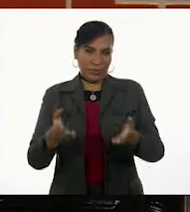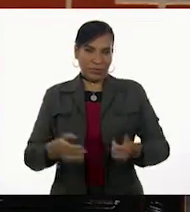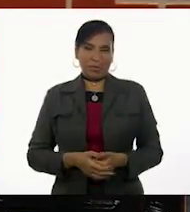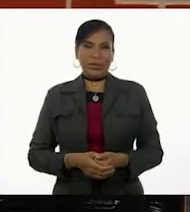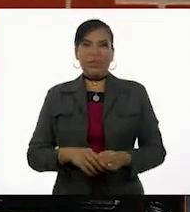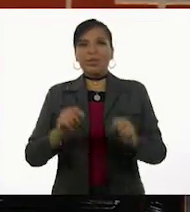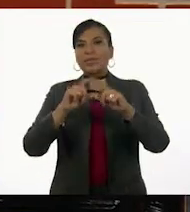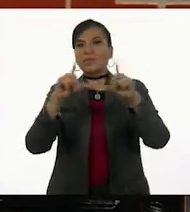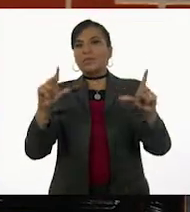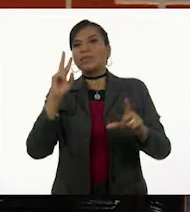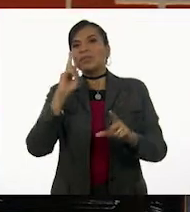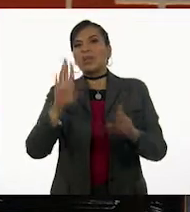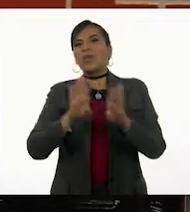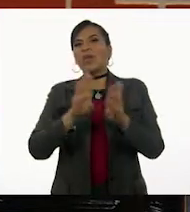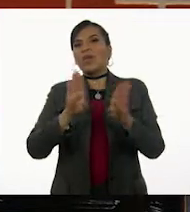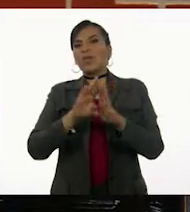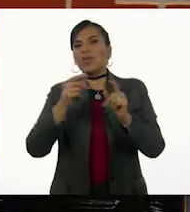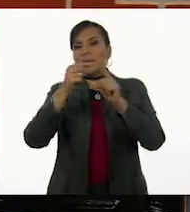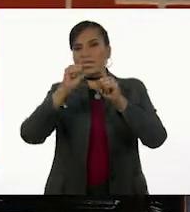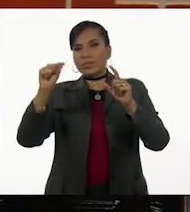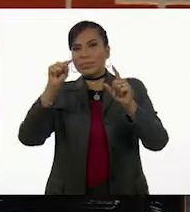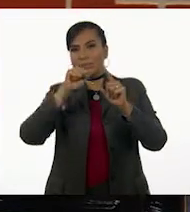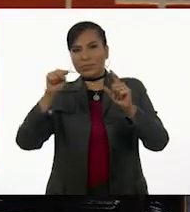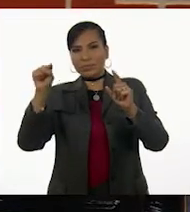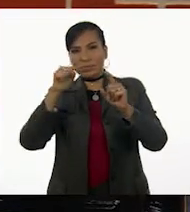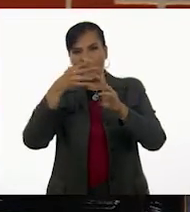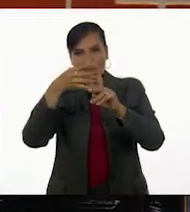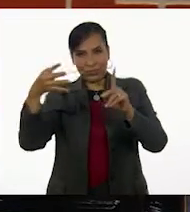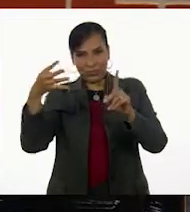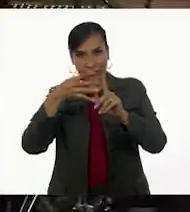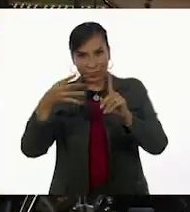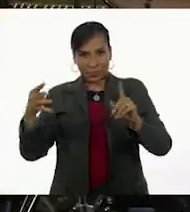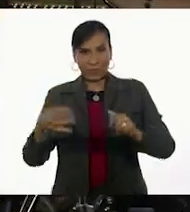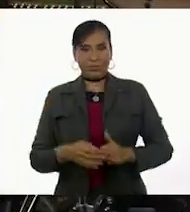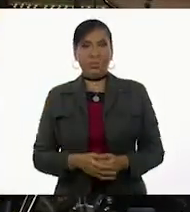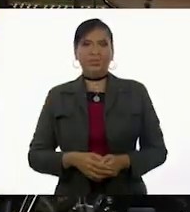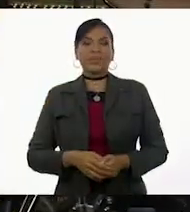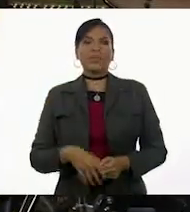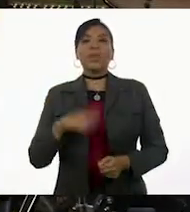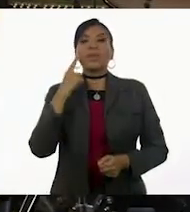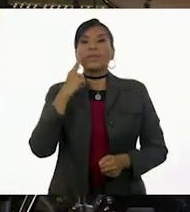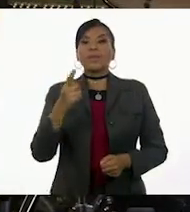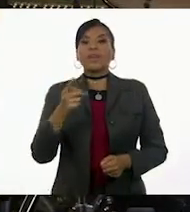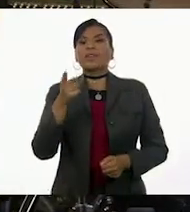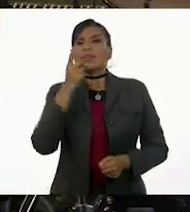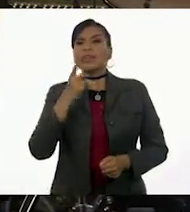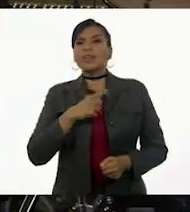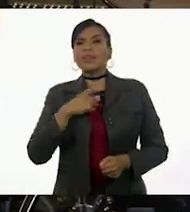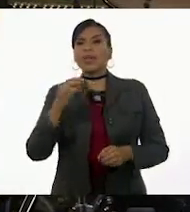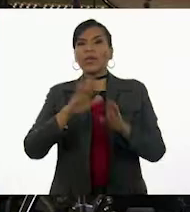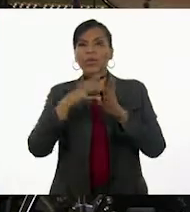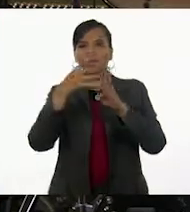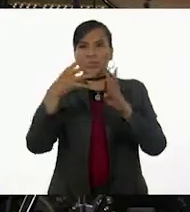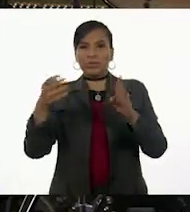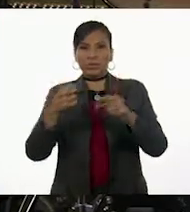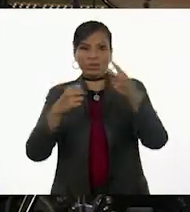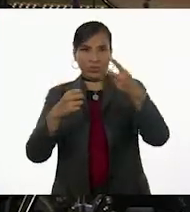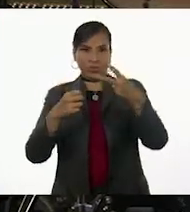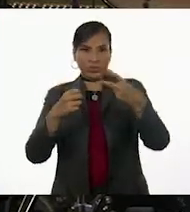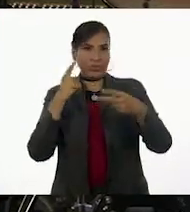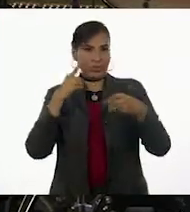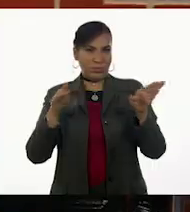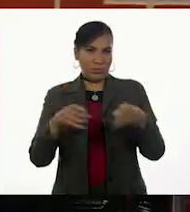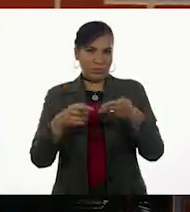En la pantalla, verán cómo se va creando la partitura. A ver, Nidia, dinos una rítmica para los dos primeros